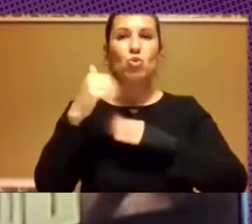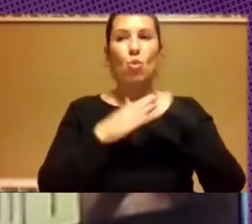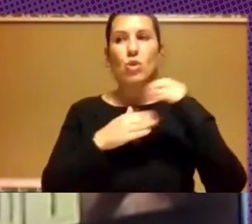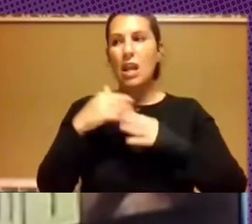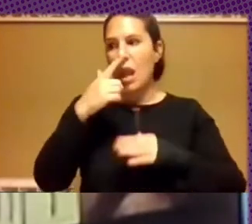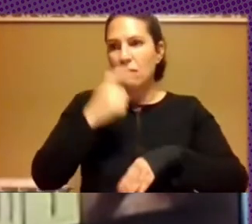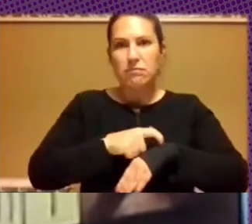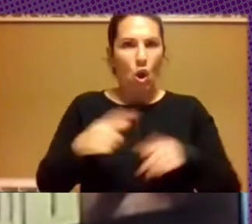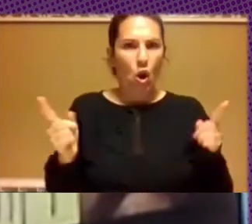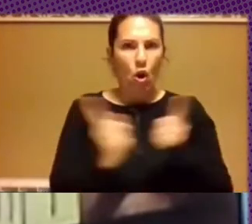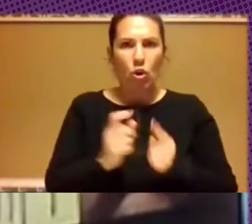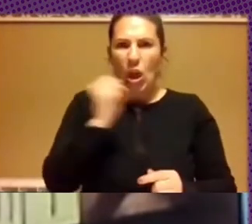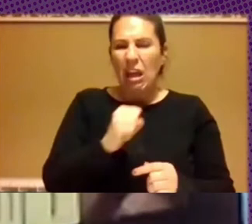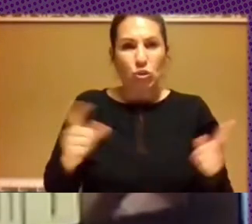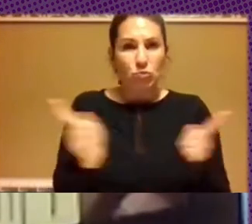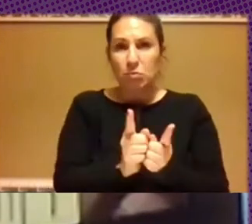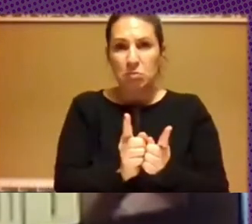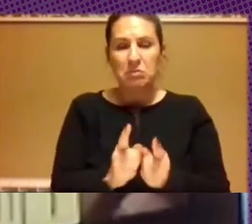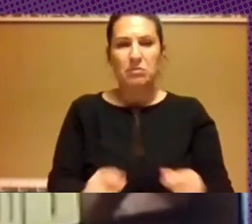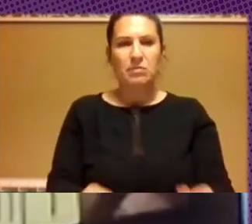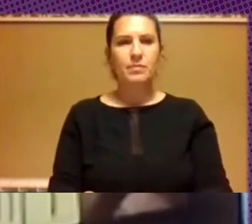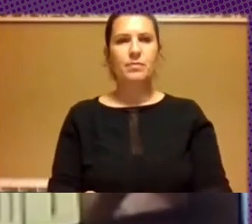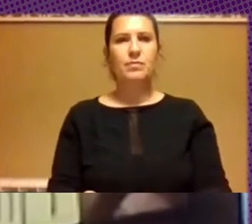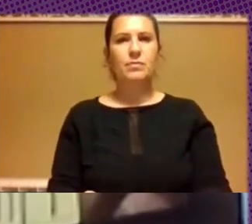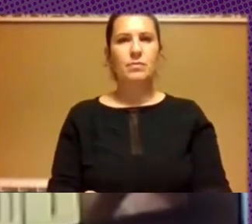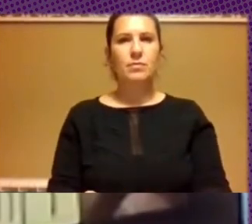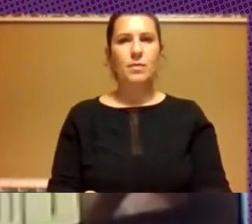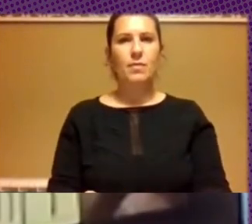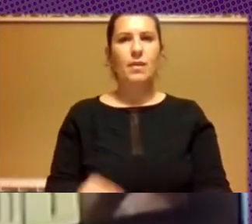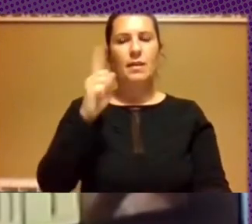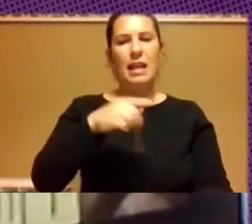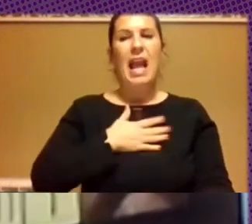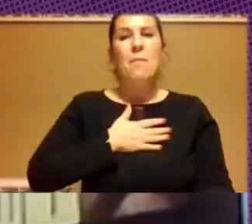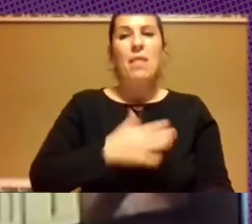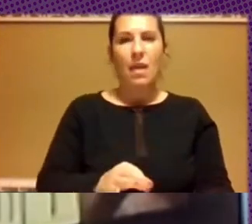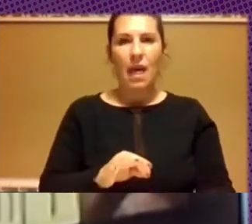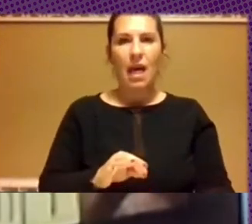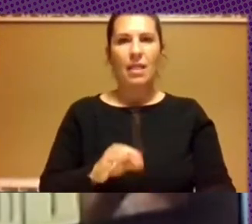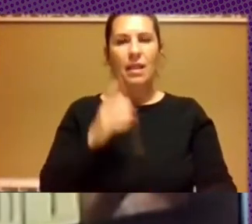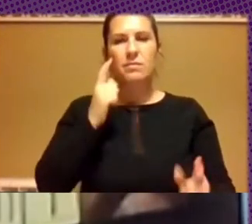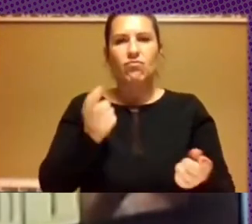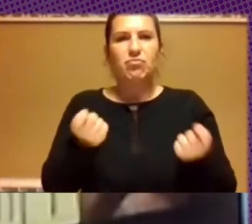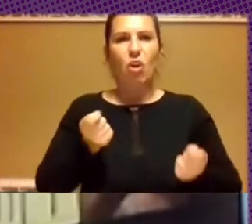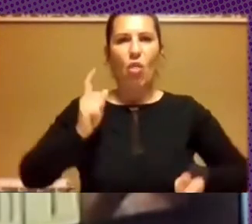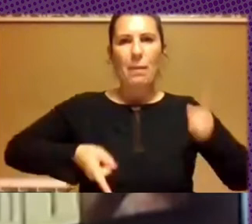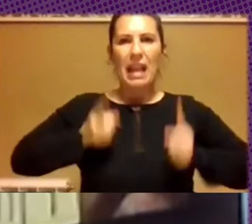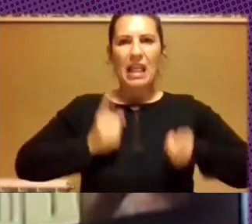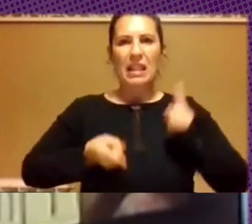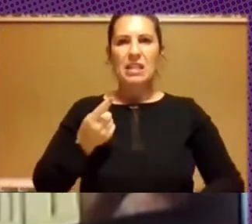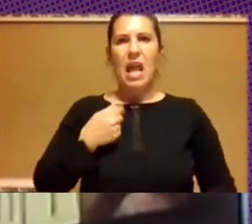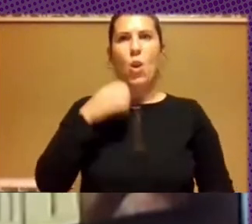años, y con la capacidad de tener posiciones dominantes no en un país, sino en